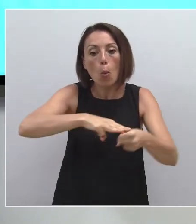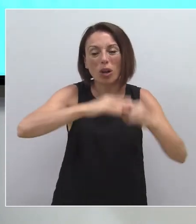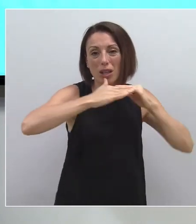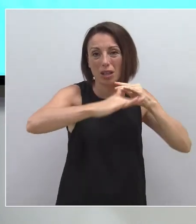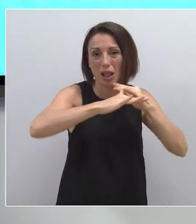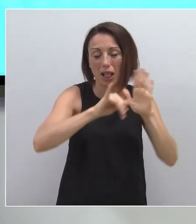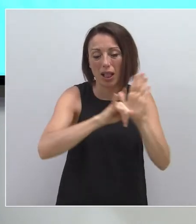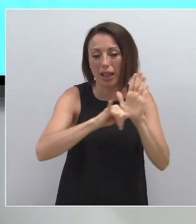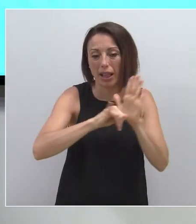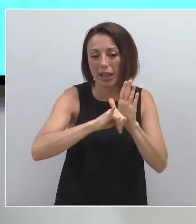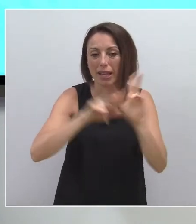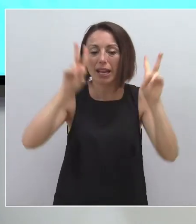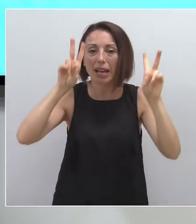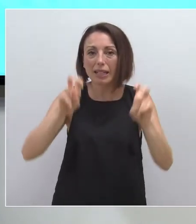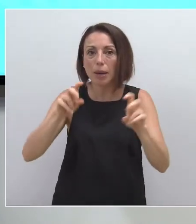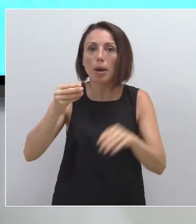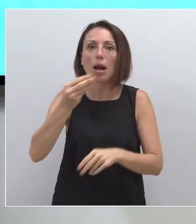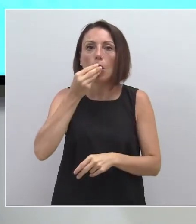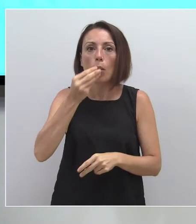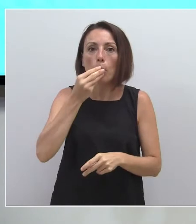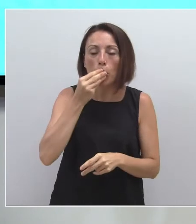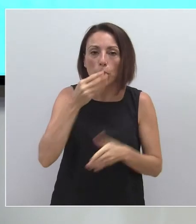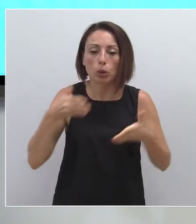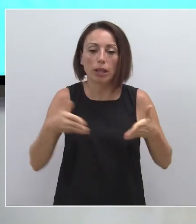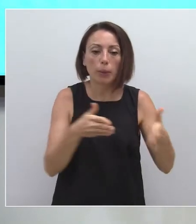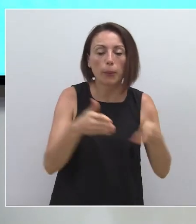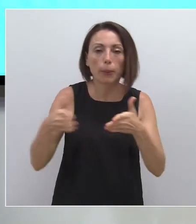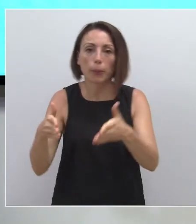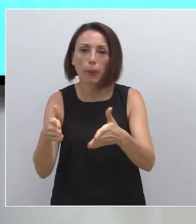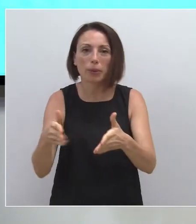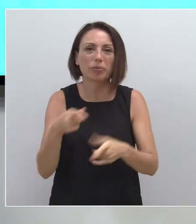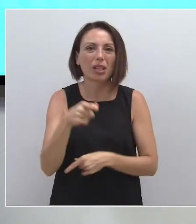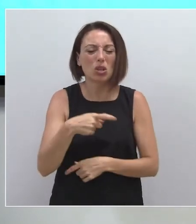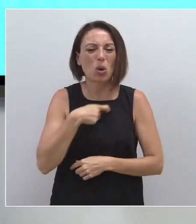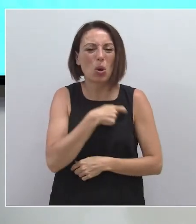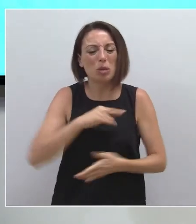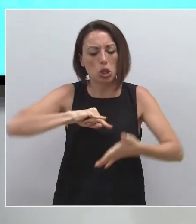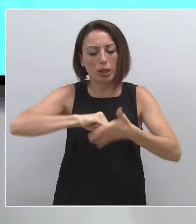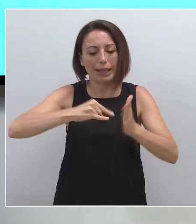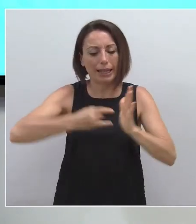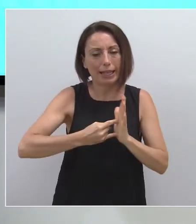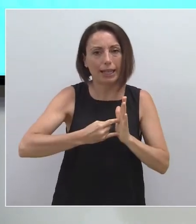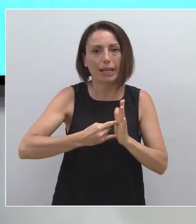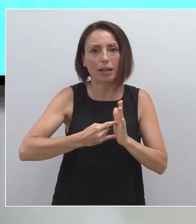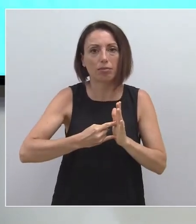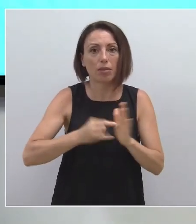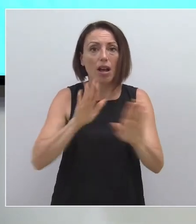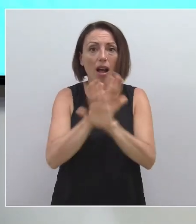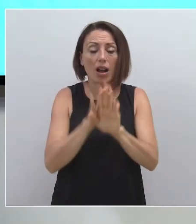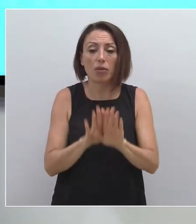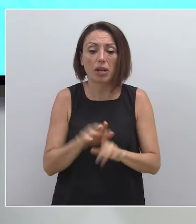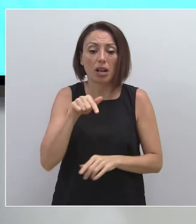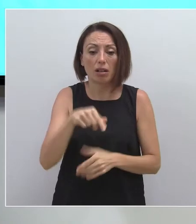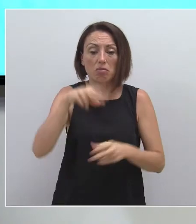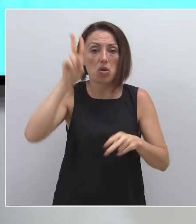lo que es la Comisión Central de Explotación del Acueducto Tajo Segura. Es decir, una comisión totalmente técnica, una comisión que nunca, en la cual nunca ha